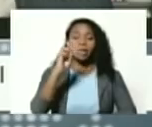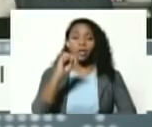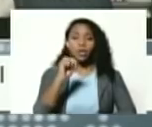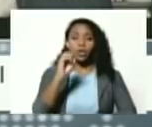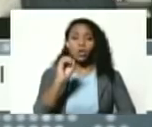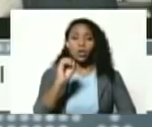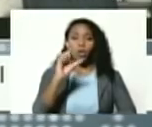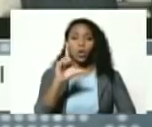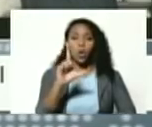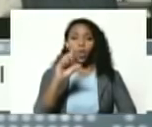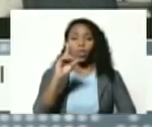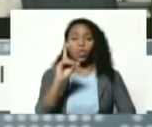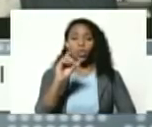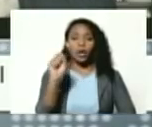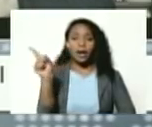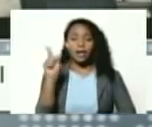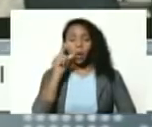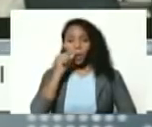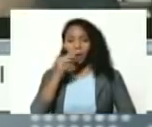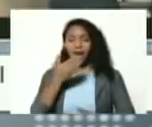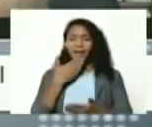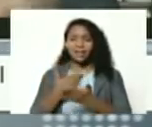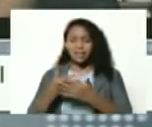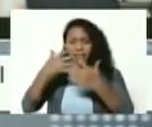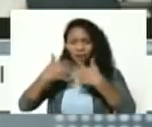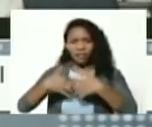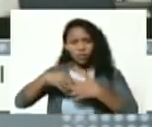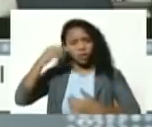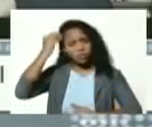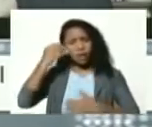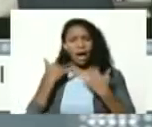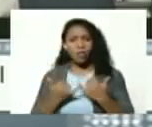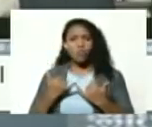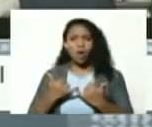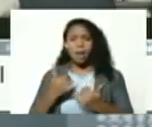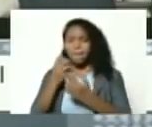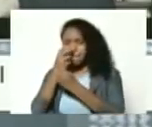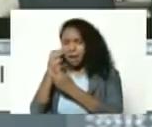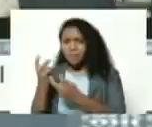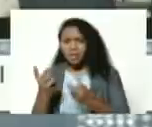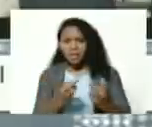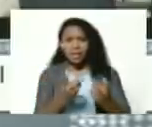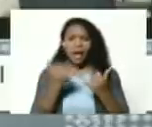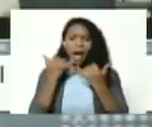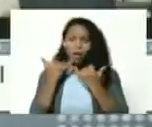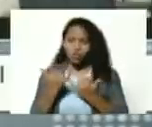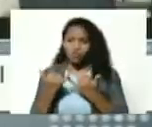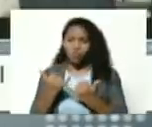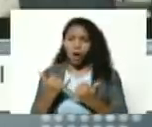muchas gracias por estas reflexiones tan actuales bienvenidas y actuales